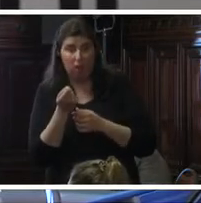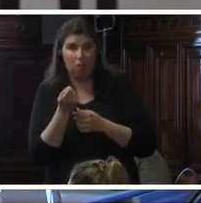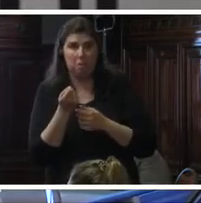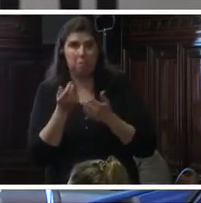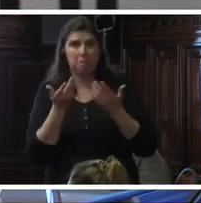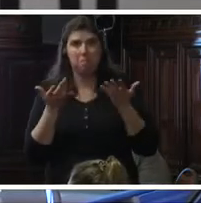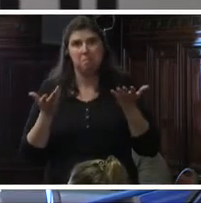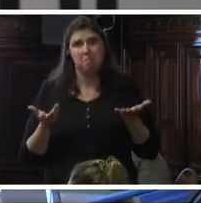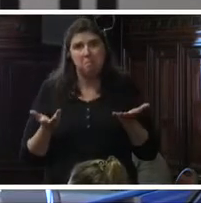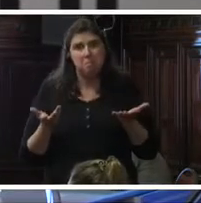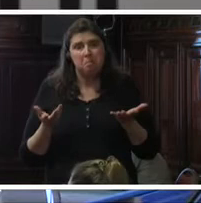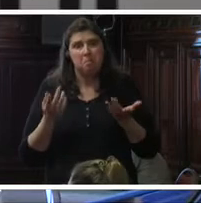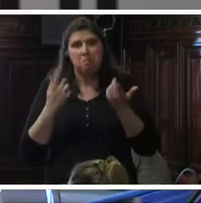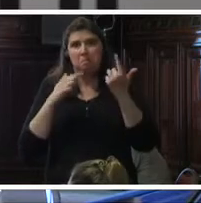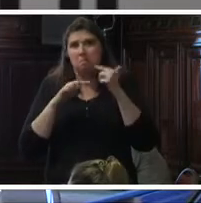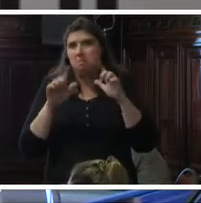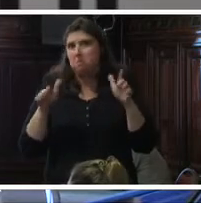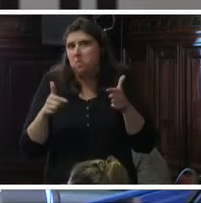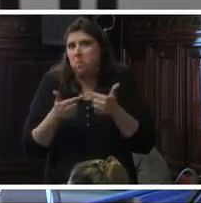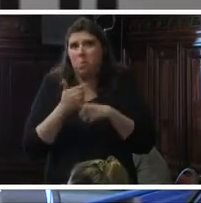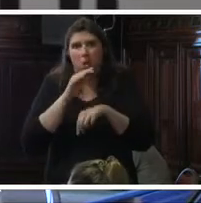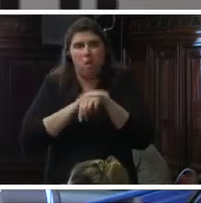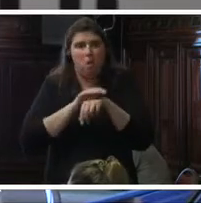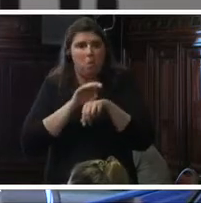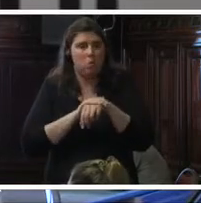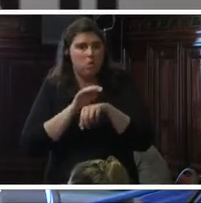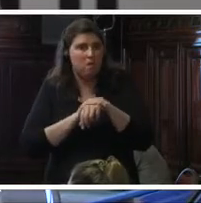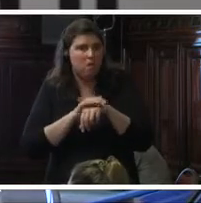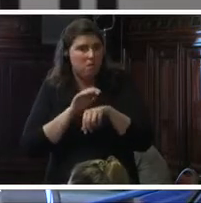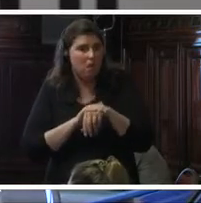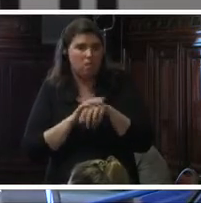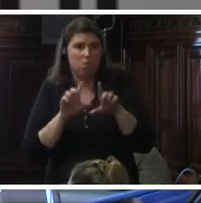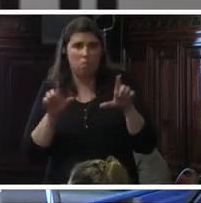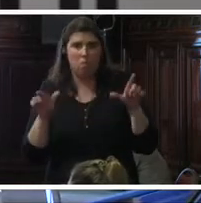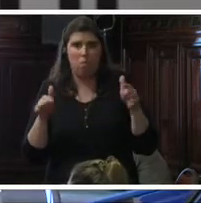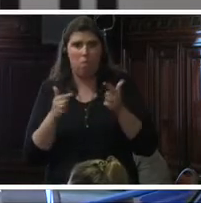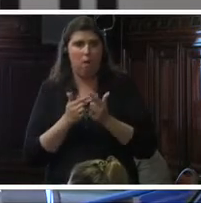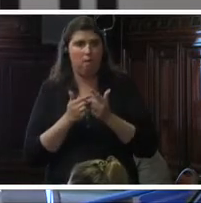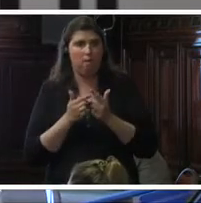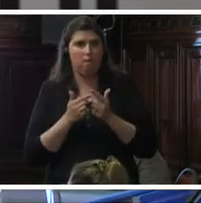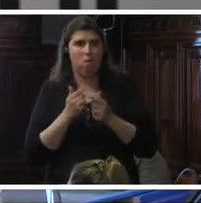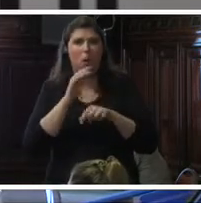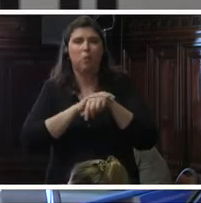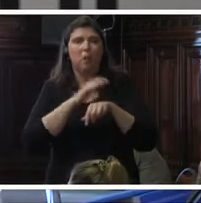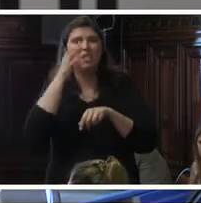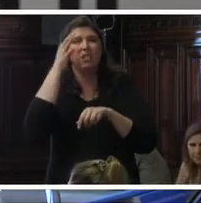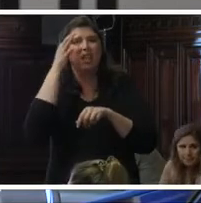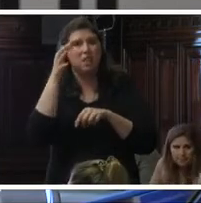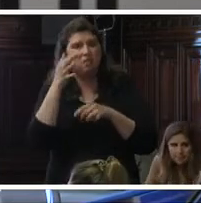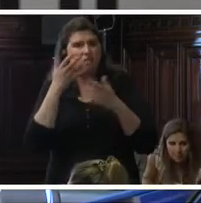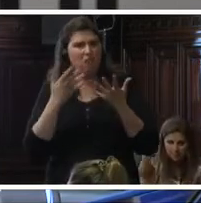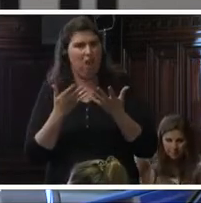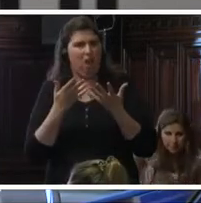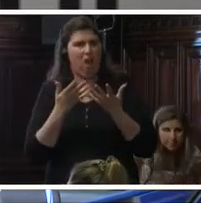responsabilidad de lo que científicamente esto